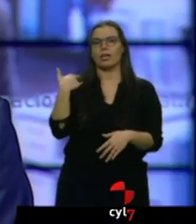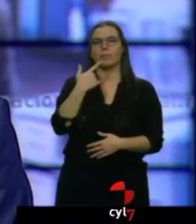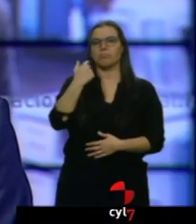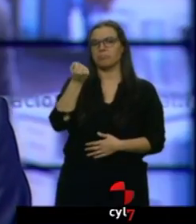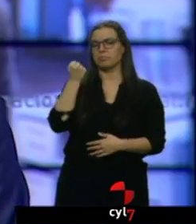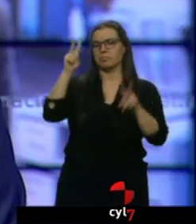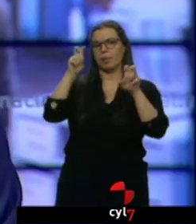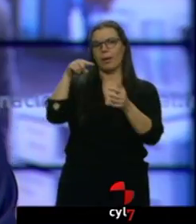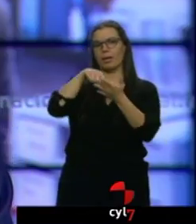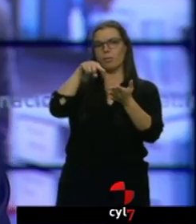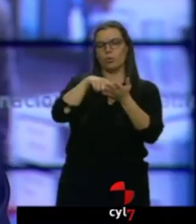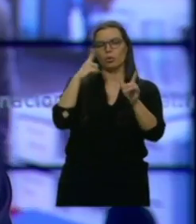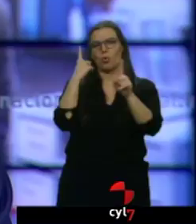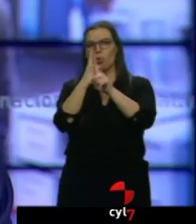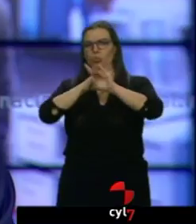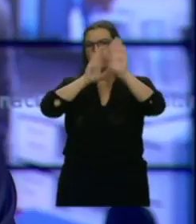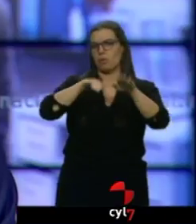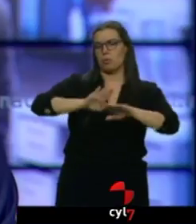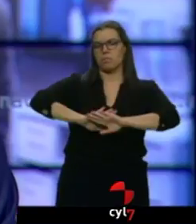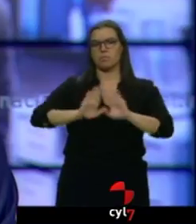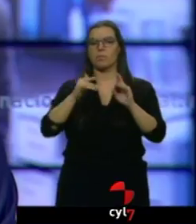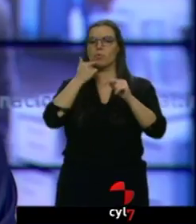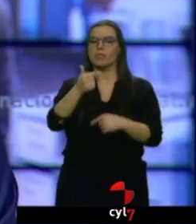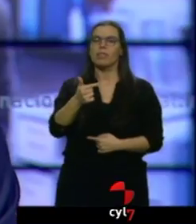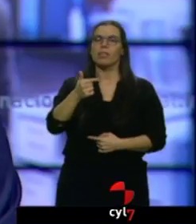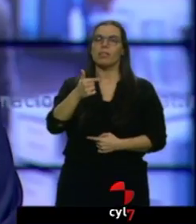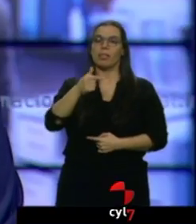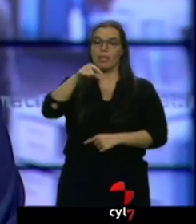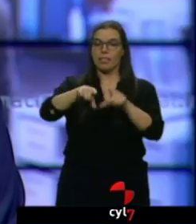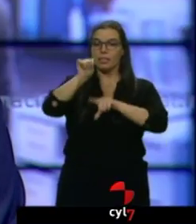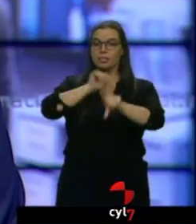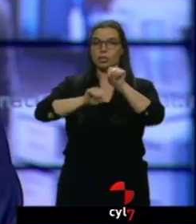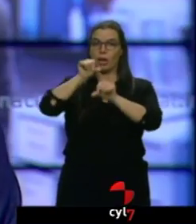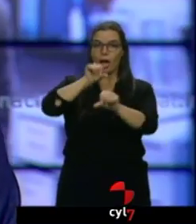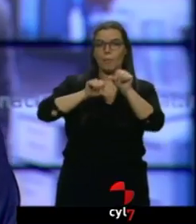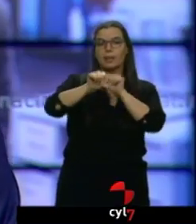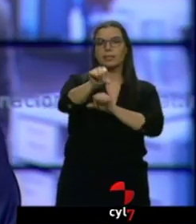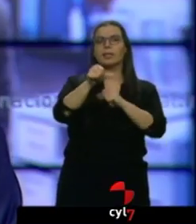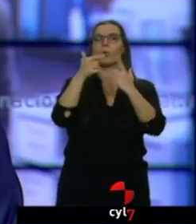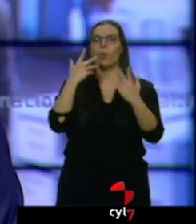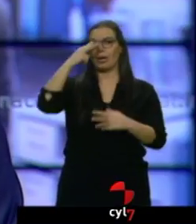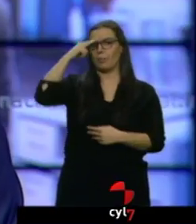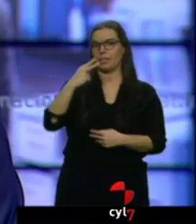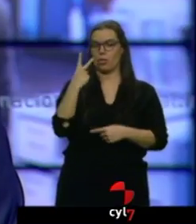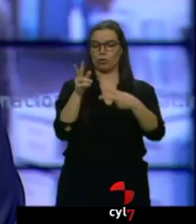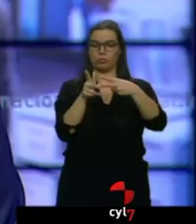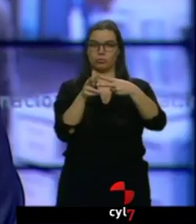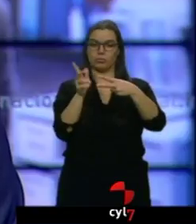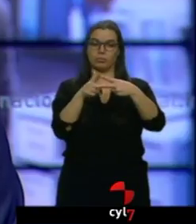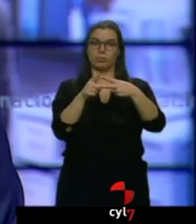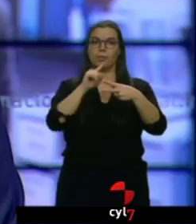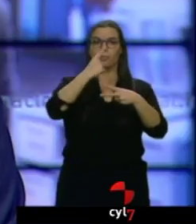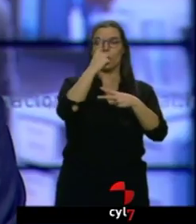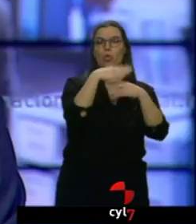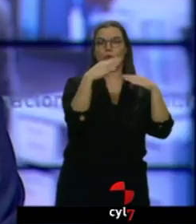impuesto, pero ha pedido que las decisiones que se tomen respeten dos premisas. Que los ciudadanos no paguen más y que las comunidades autónomas no recauden menos.